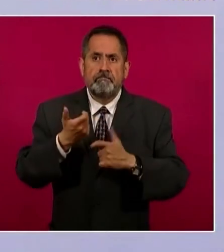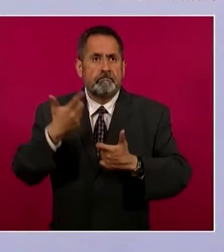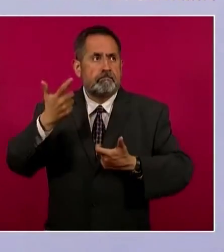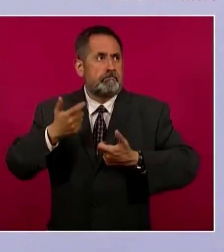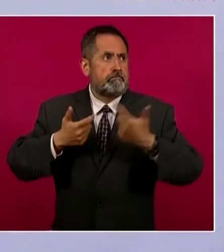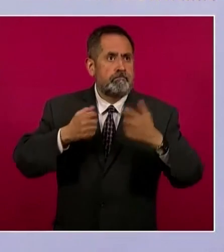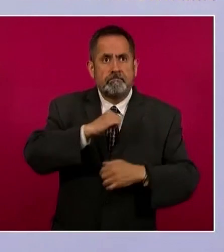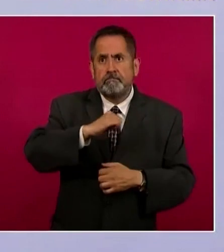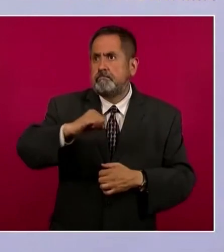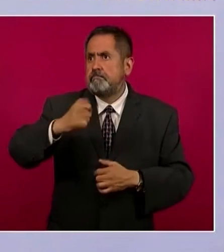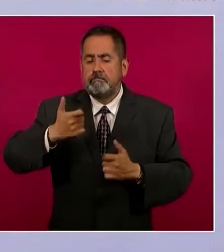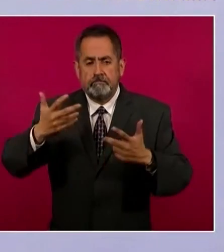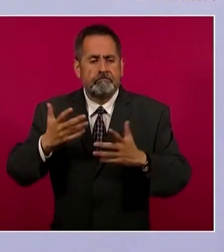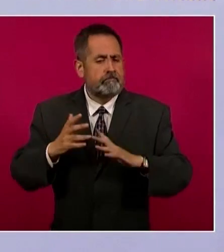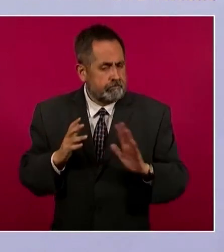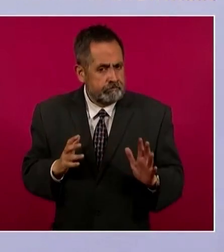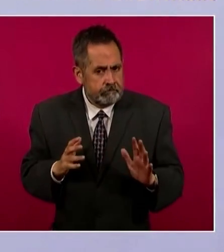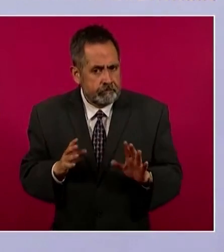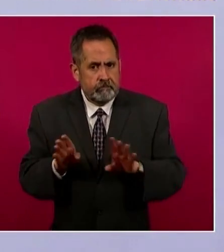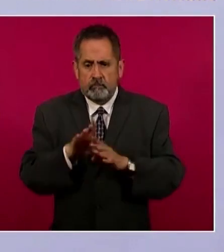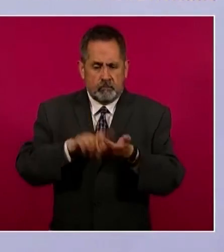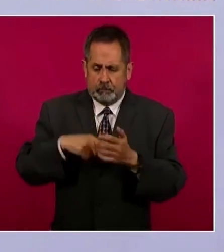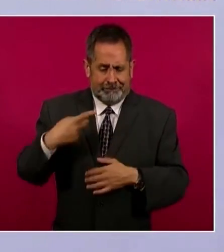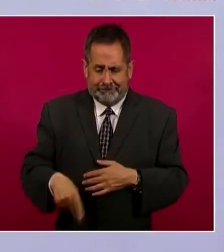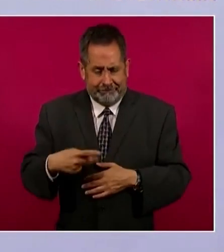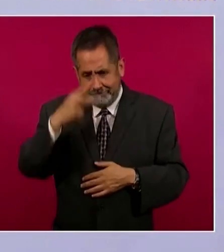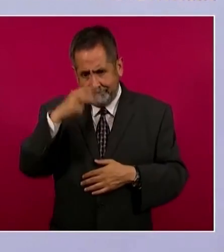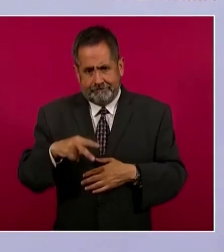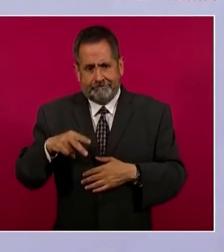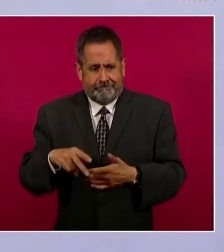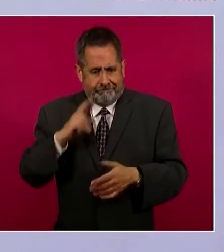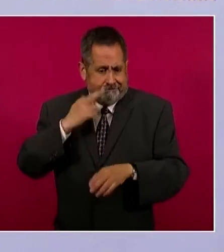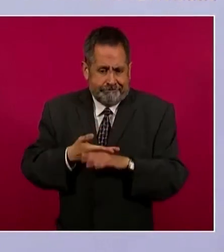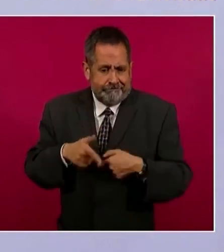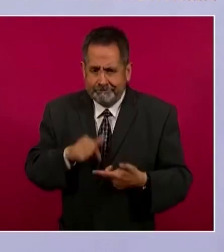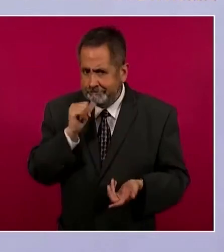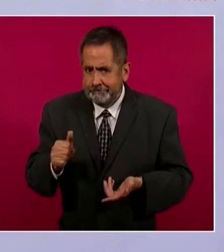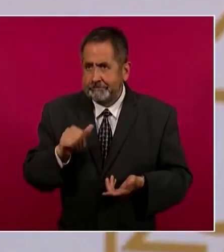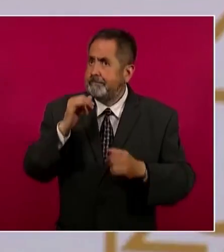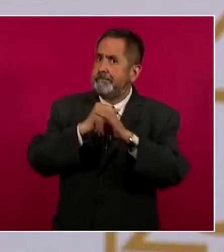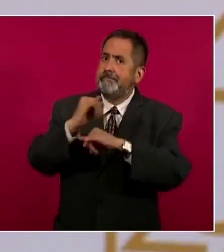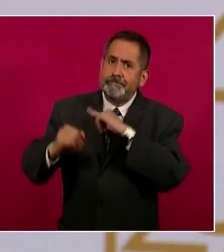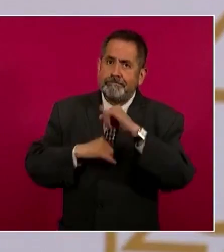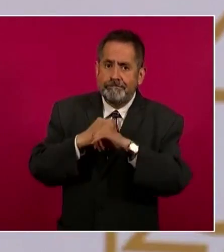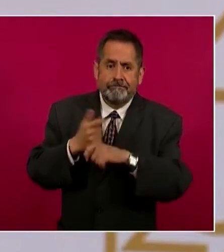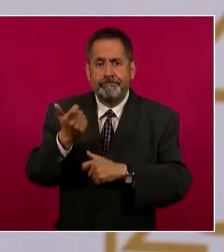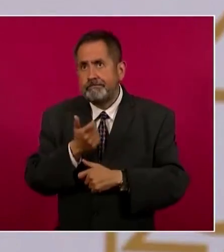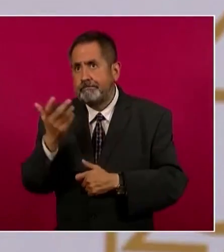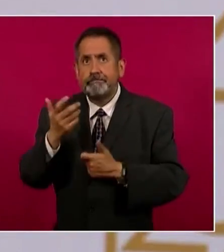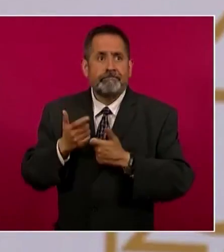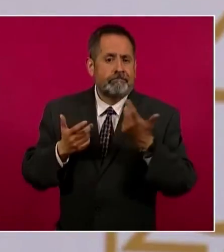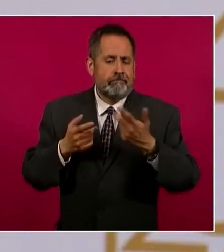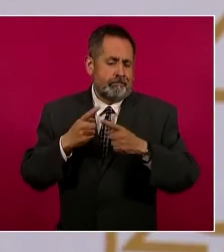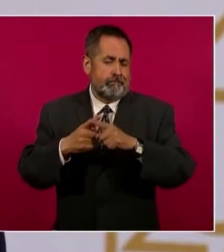en este caso no tiene que ver con condiciones de nuestro país o con condiciones financieras, sino derivado de la pandemia,